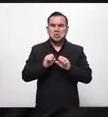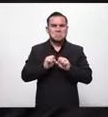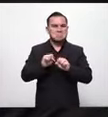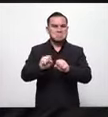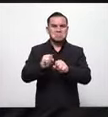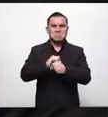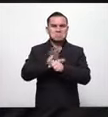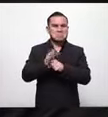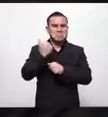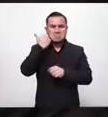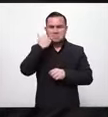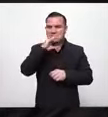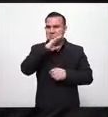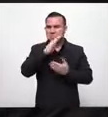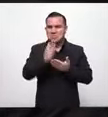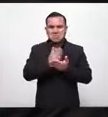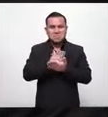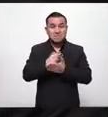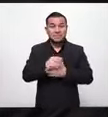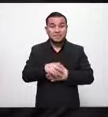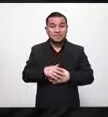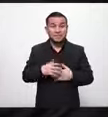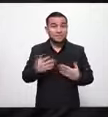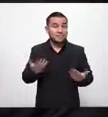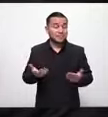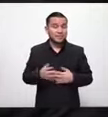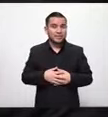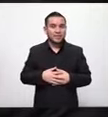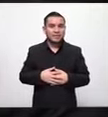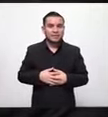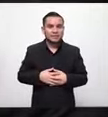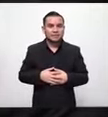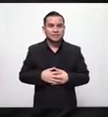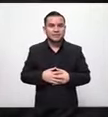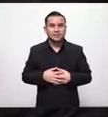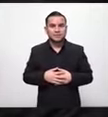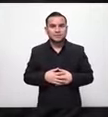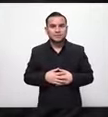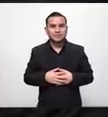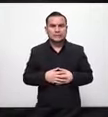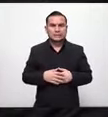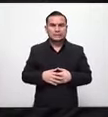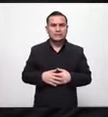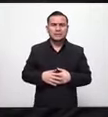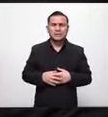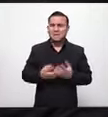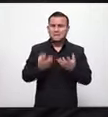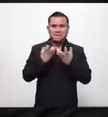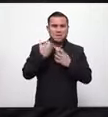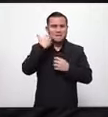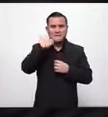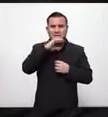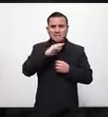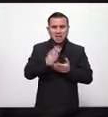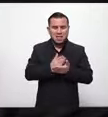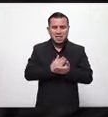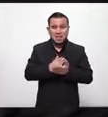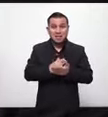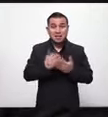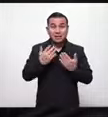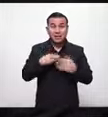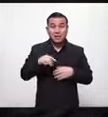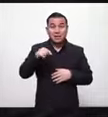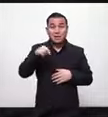iba a pegar que no iba a ser de fácil reproducción pero ya